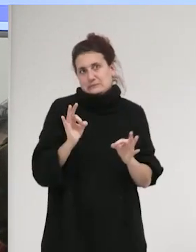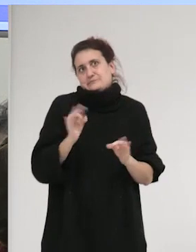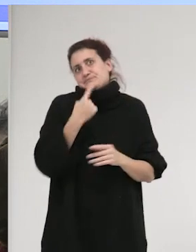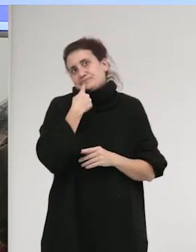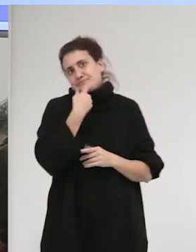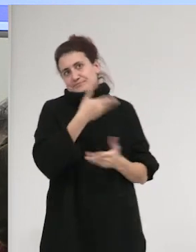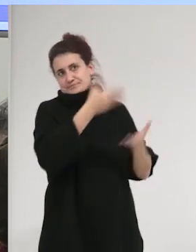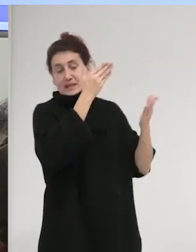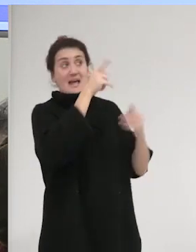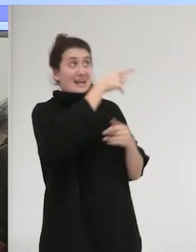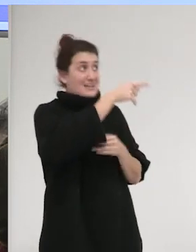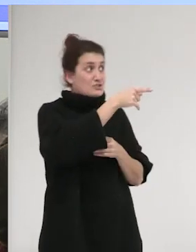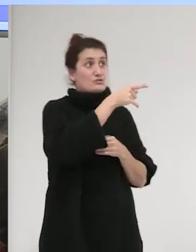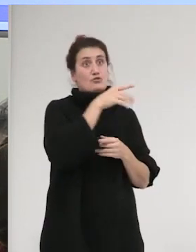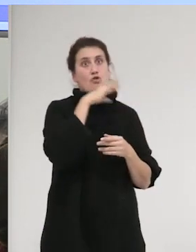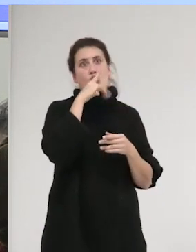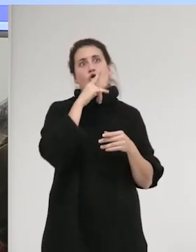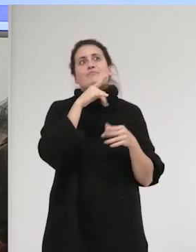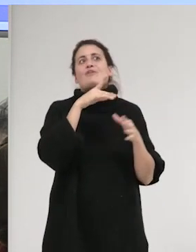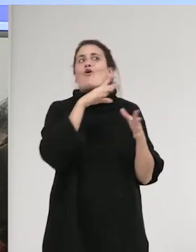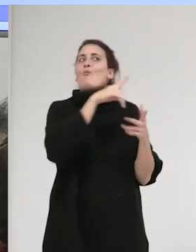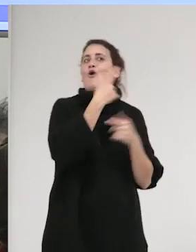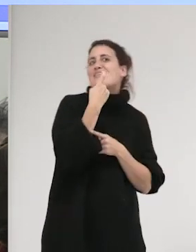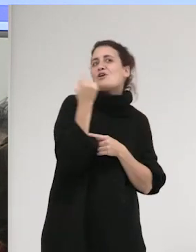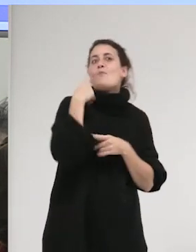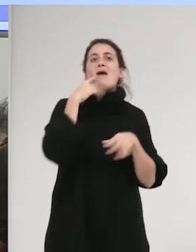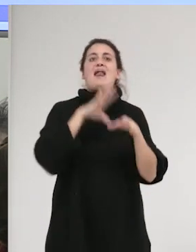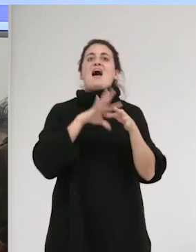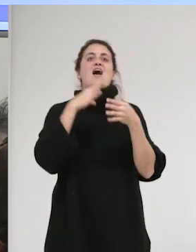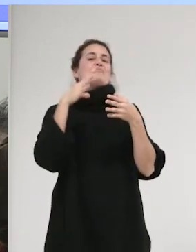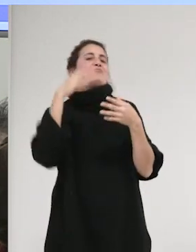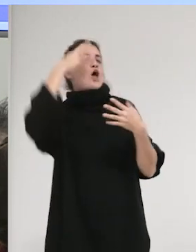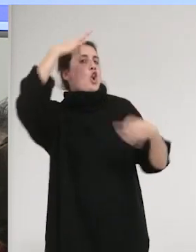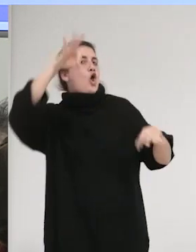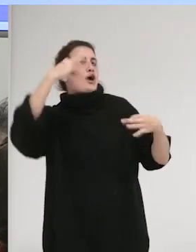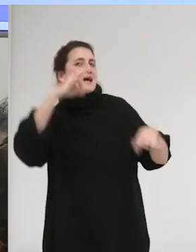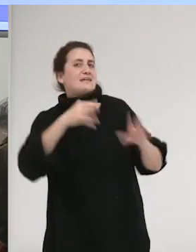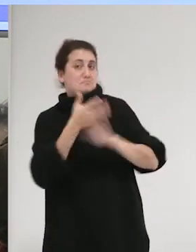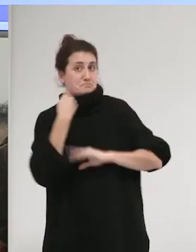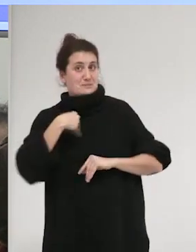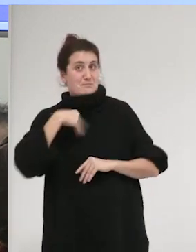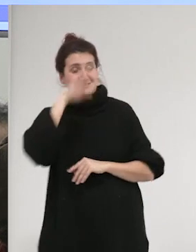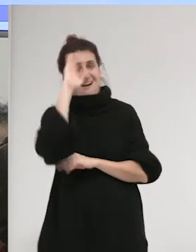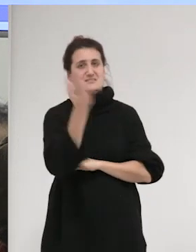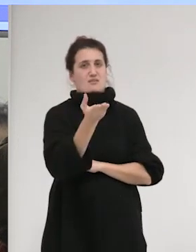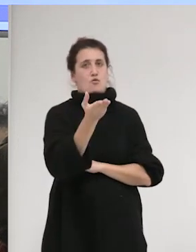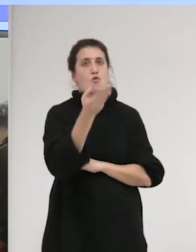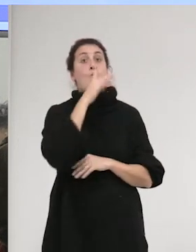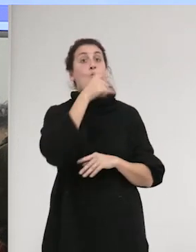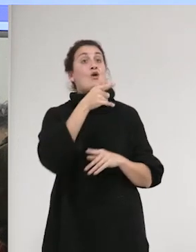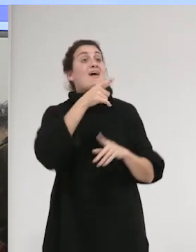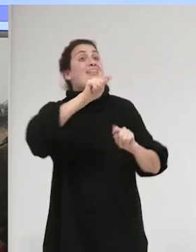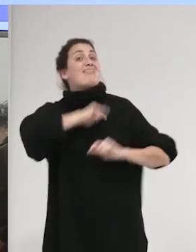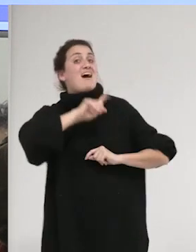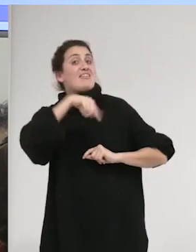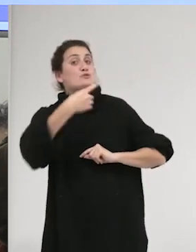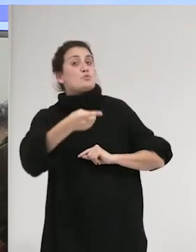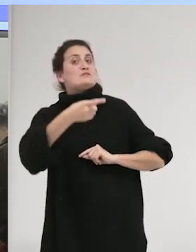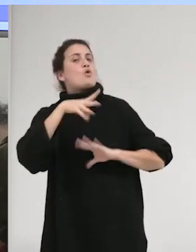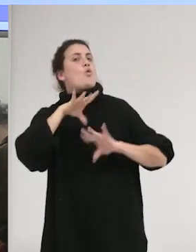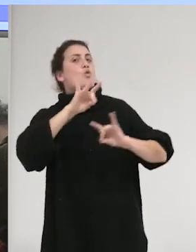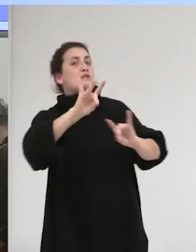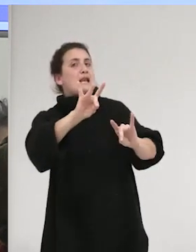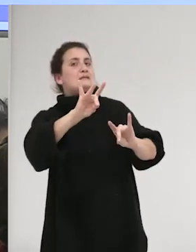para esas lógicas del castigo y como muchas veces estos sujetos son muy útiles para favorecer lógicas de